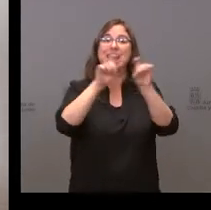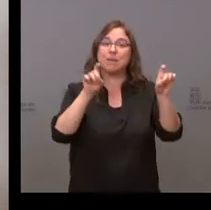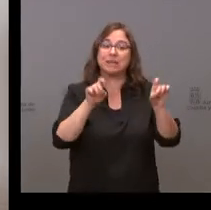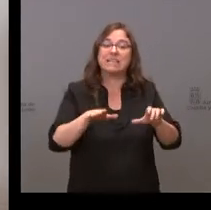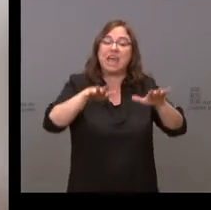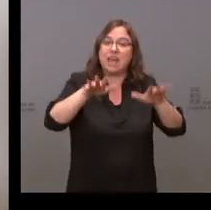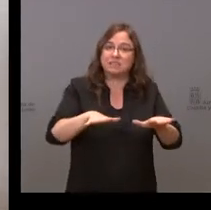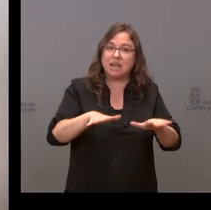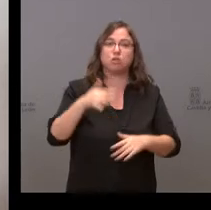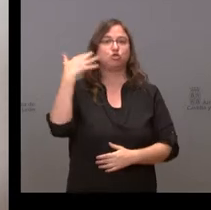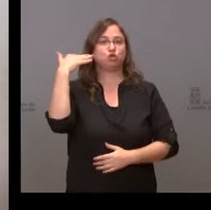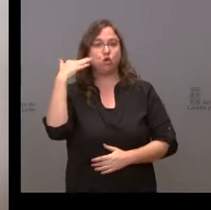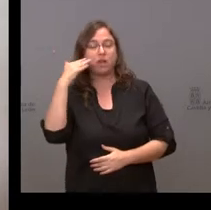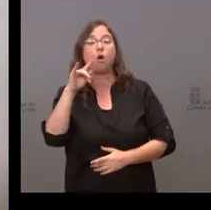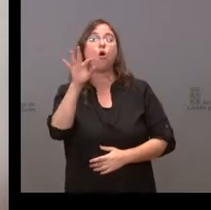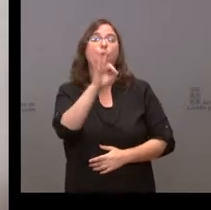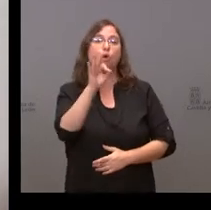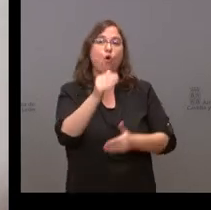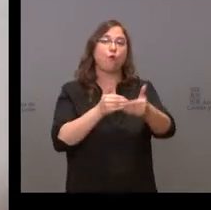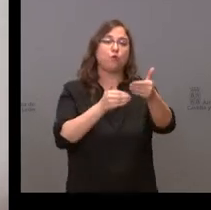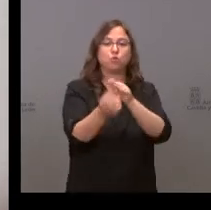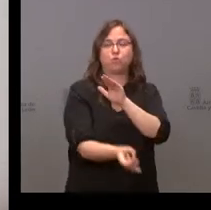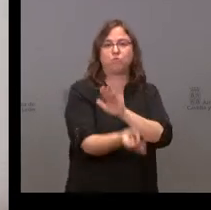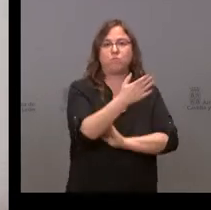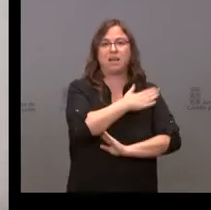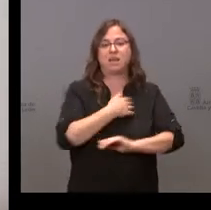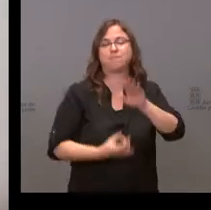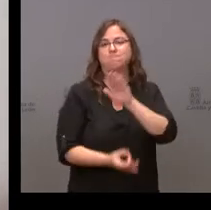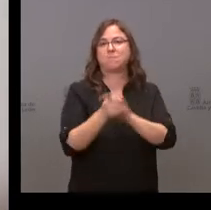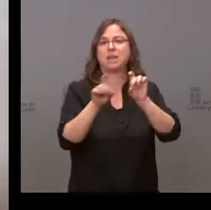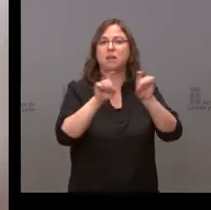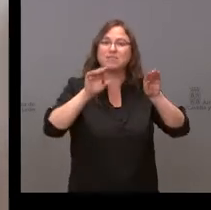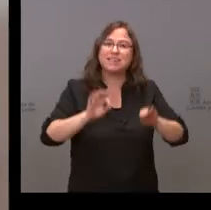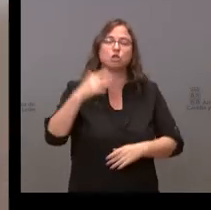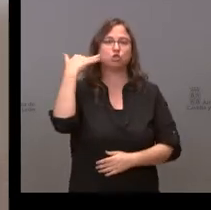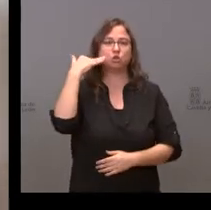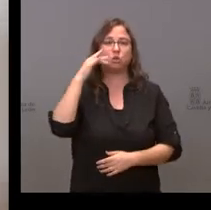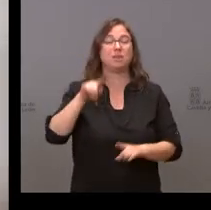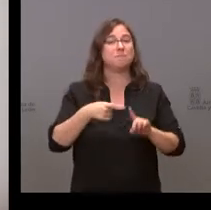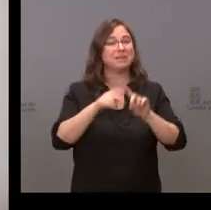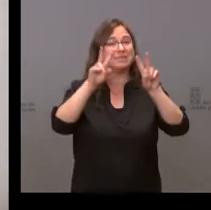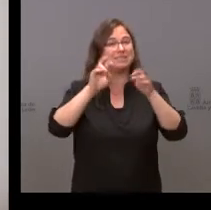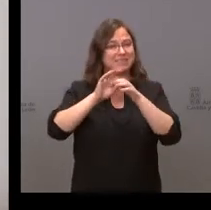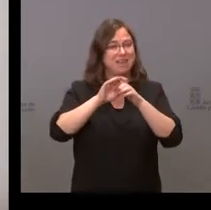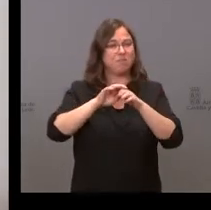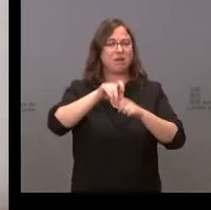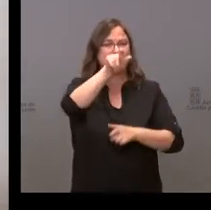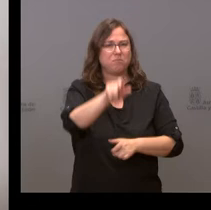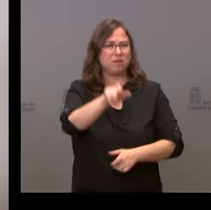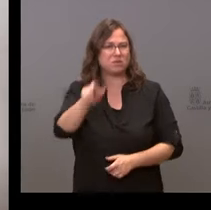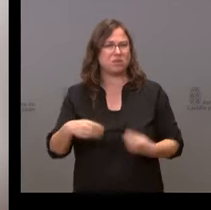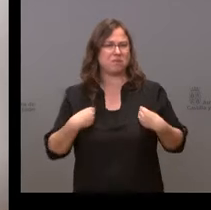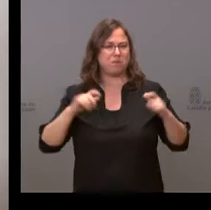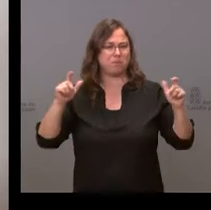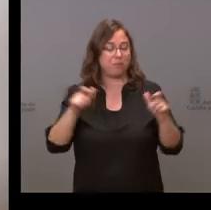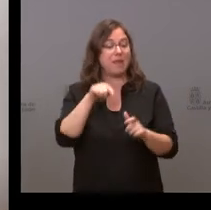provincia de Soria y para las que quieran instalarse. También en el ámbito de la despoblación hemos pedido que la transición